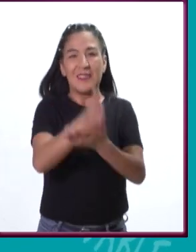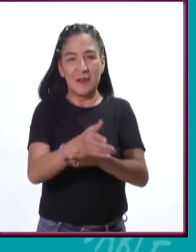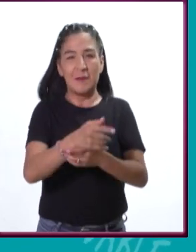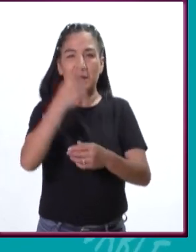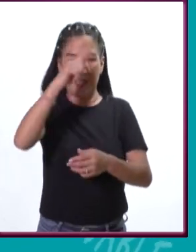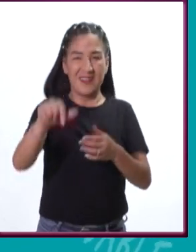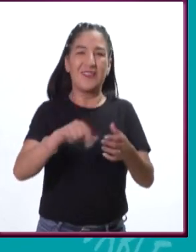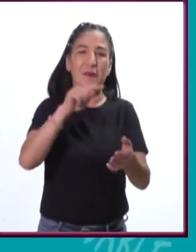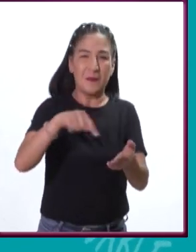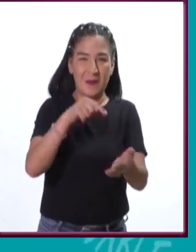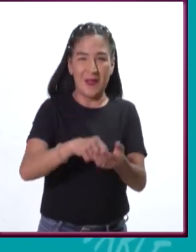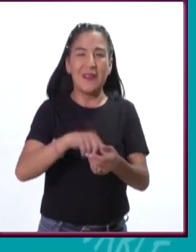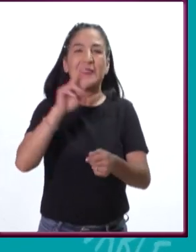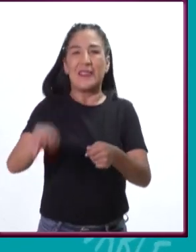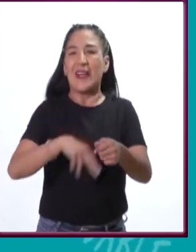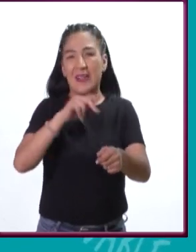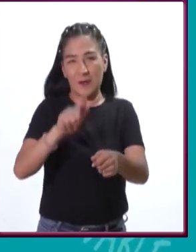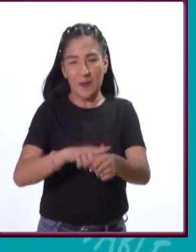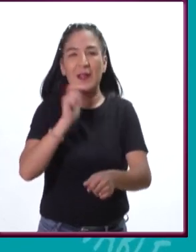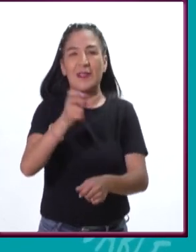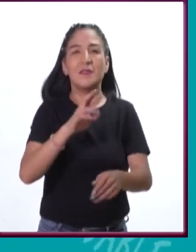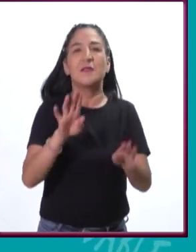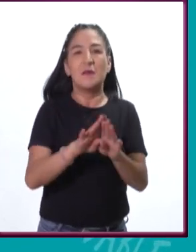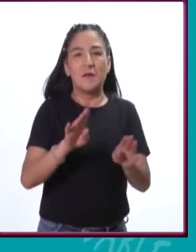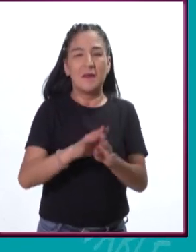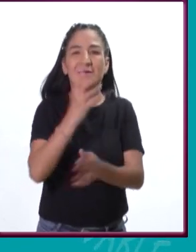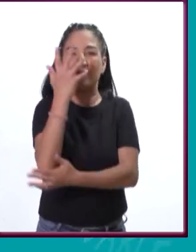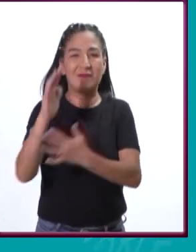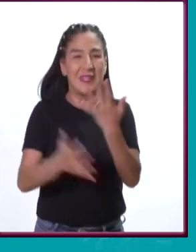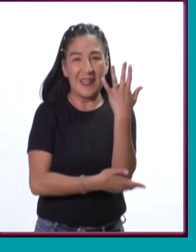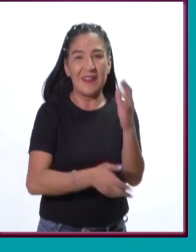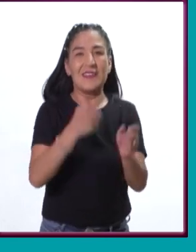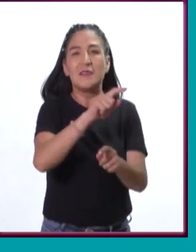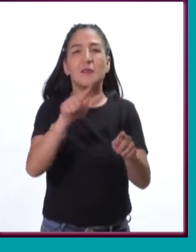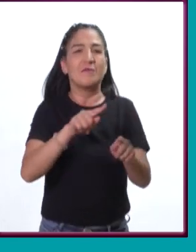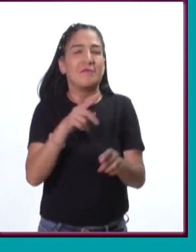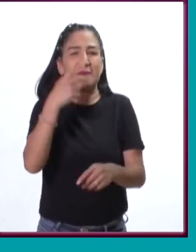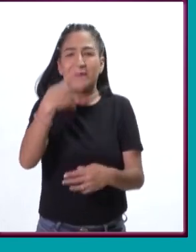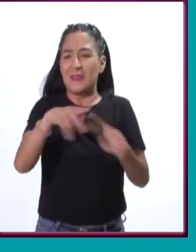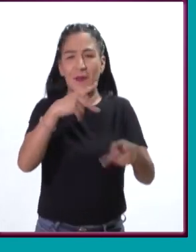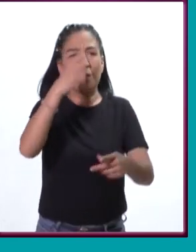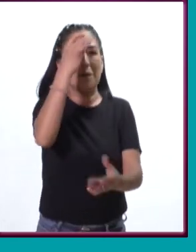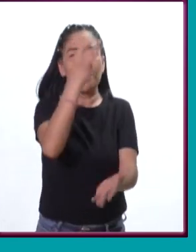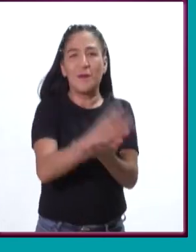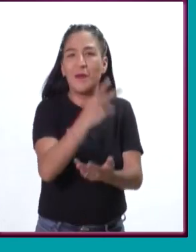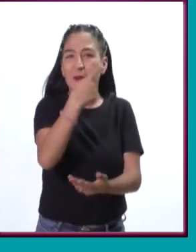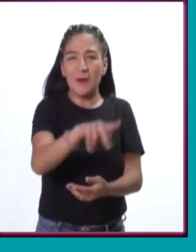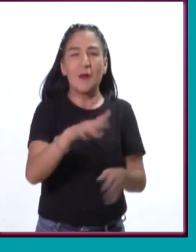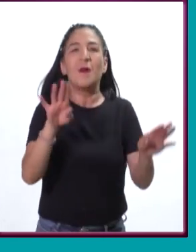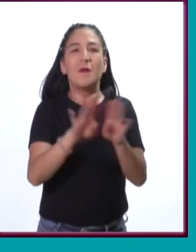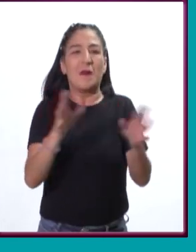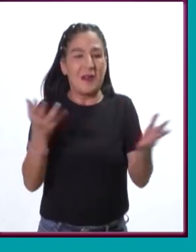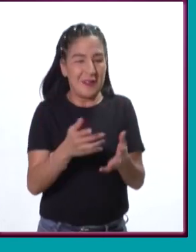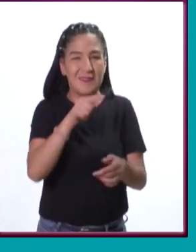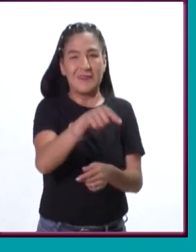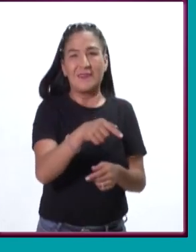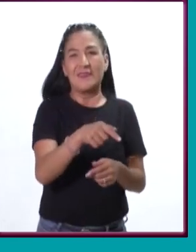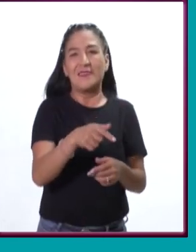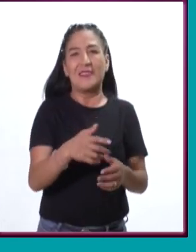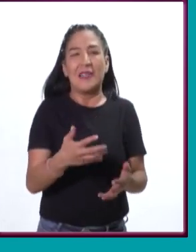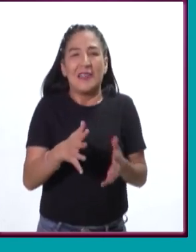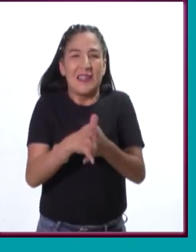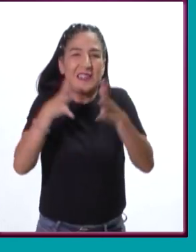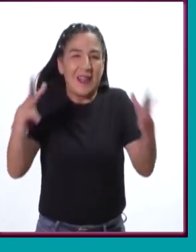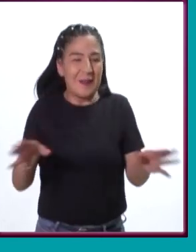muy grandes para poder tener personal que esté vigilando, que esté cuidando, que esté admitiendo a las personas